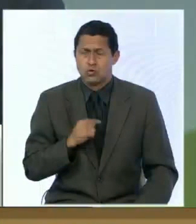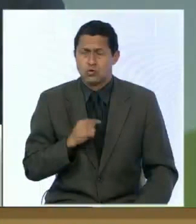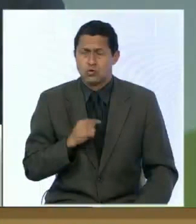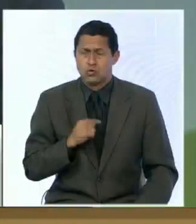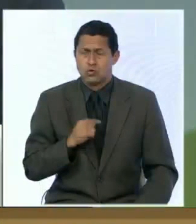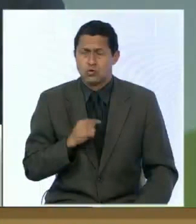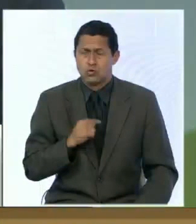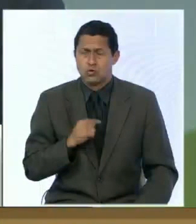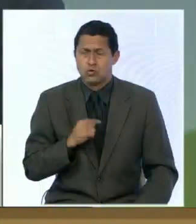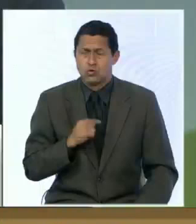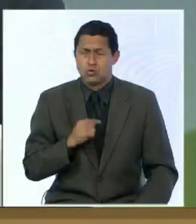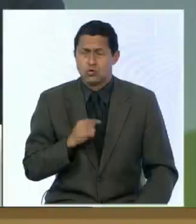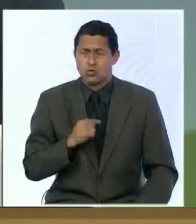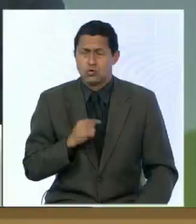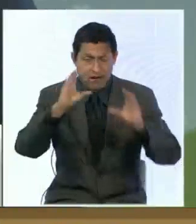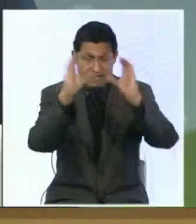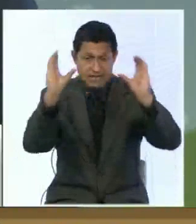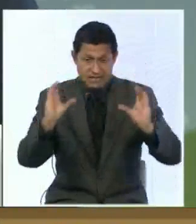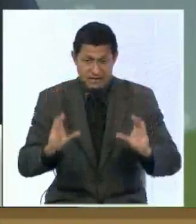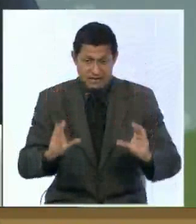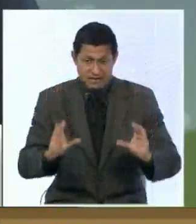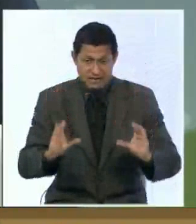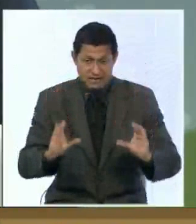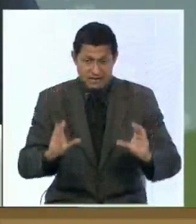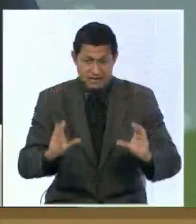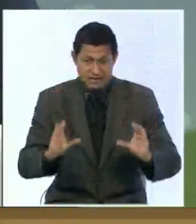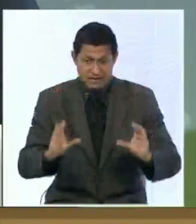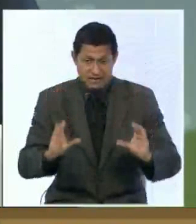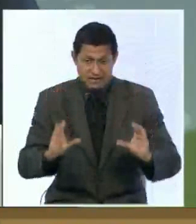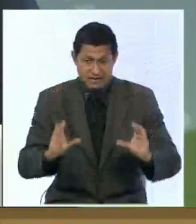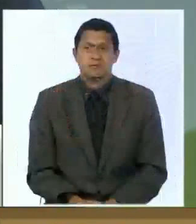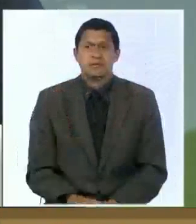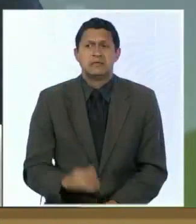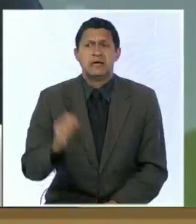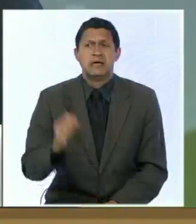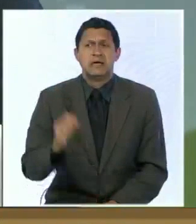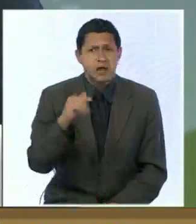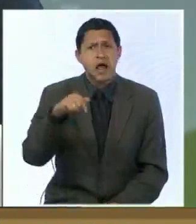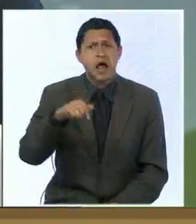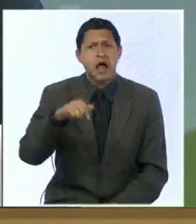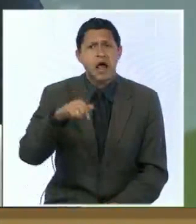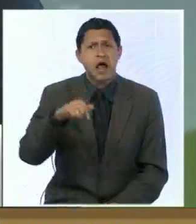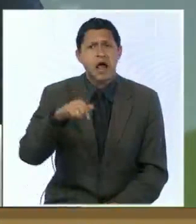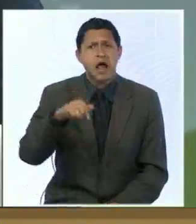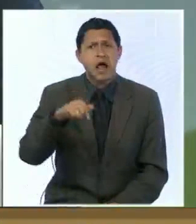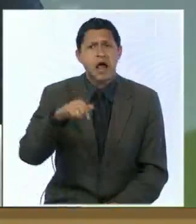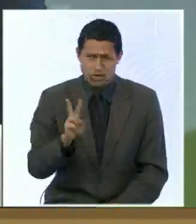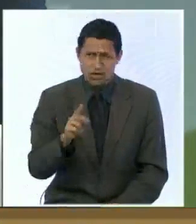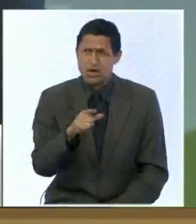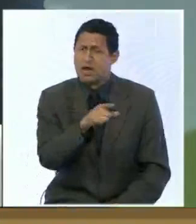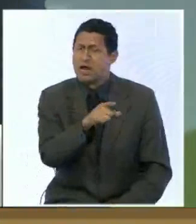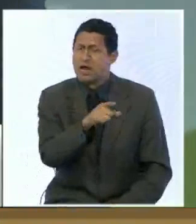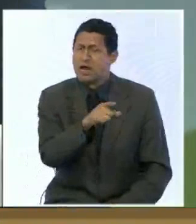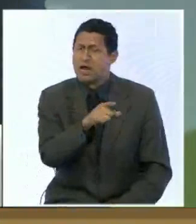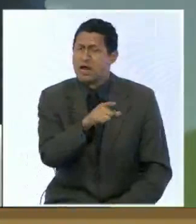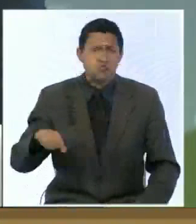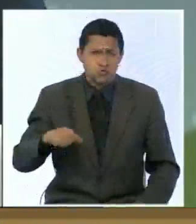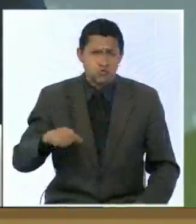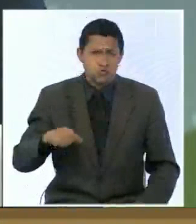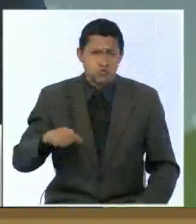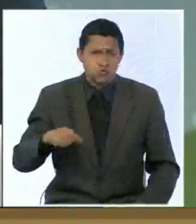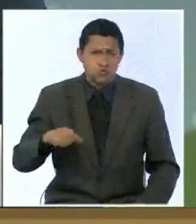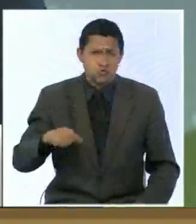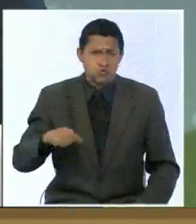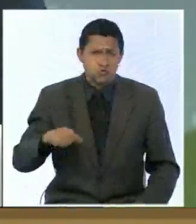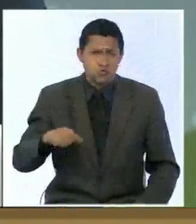instructora certificada por Freixia Castro trae a Venezuela este método a través de la cual nosotros podemos entregar